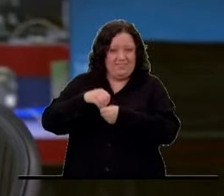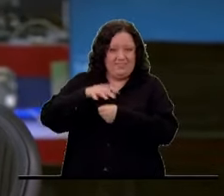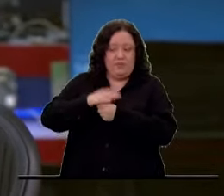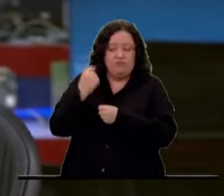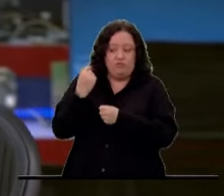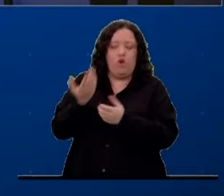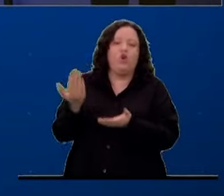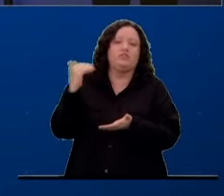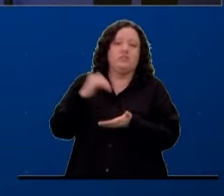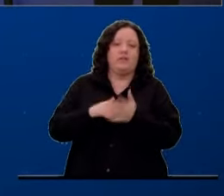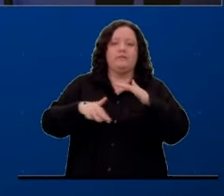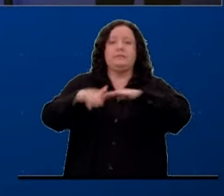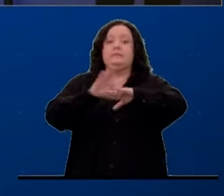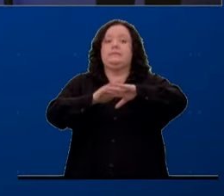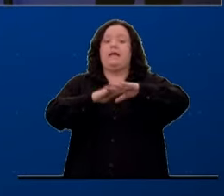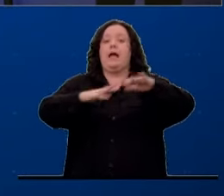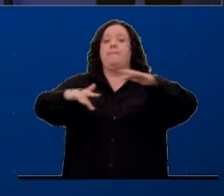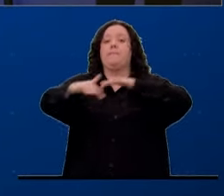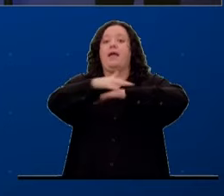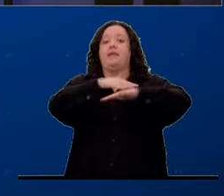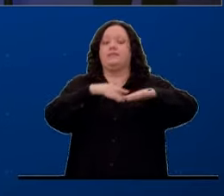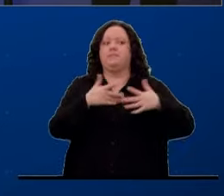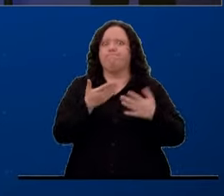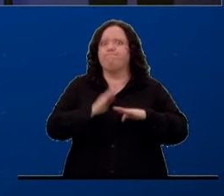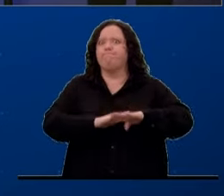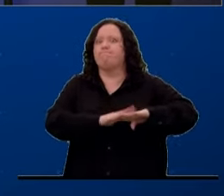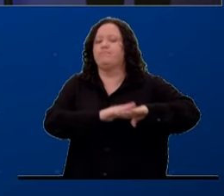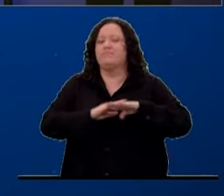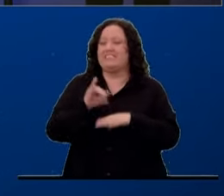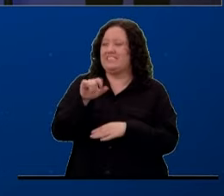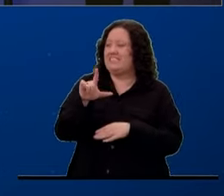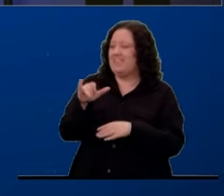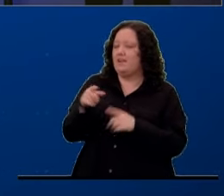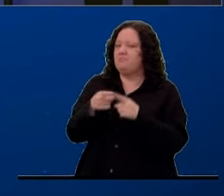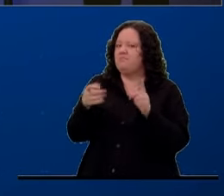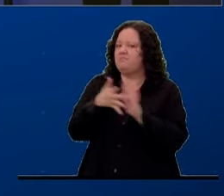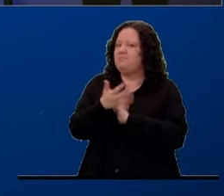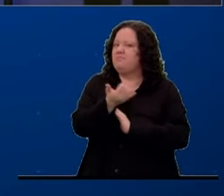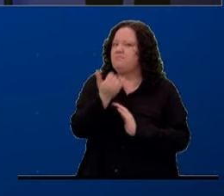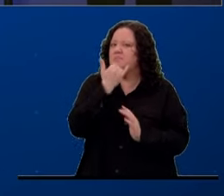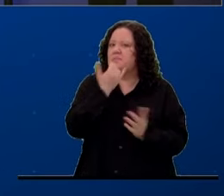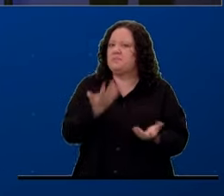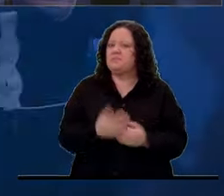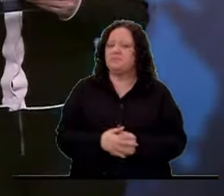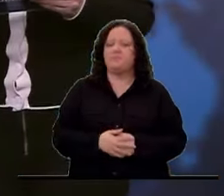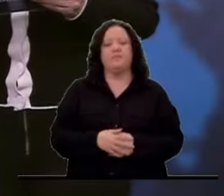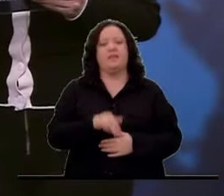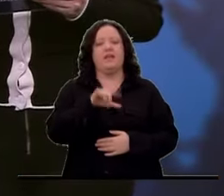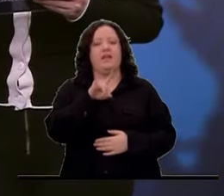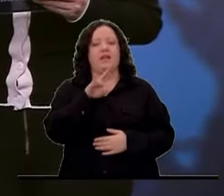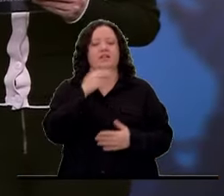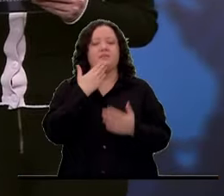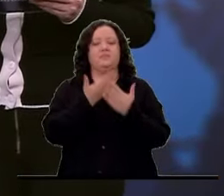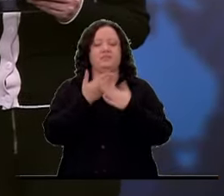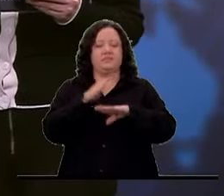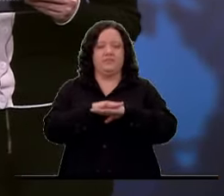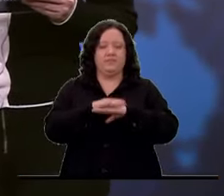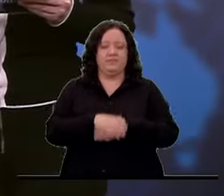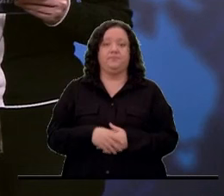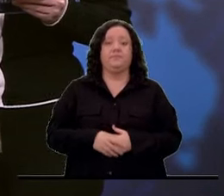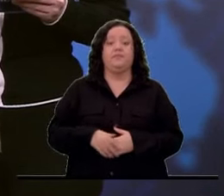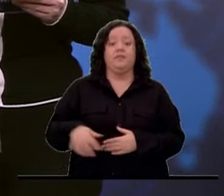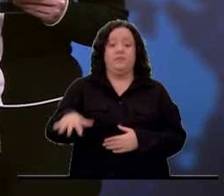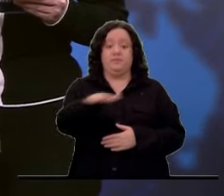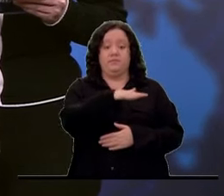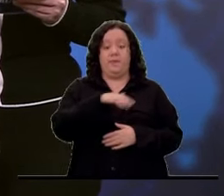alerta ambiental. Jessica Tobar, ¿cuál es la situación a esta hora en la capital? Alejandra, muy buenas tardes. La calidad